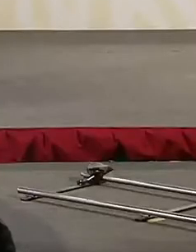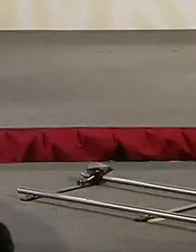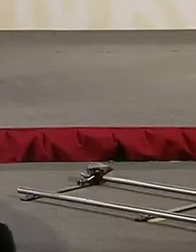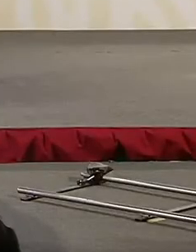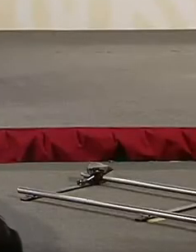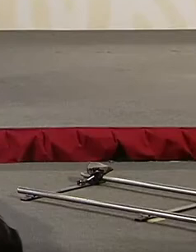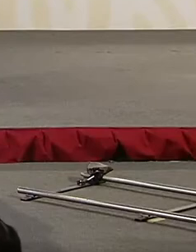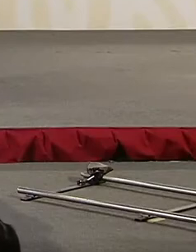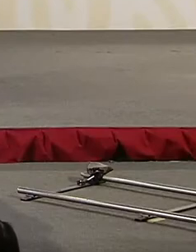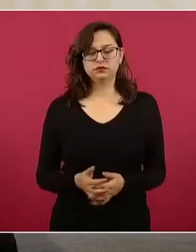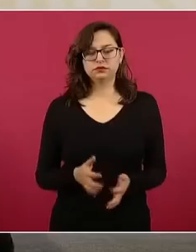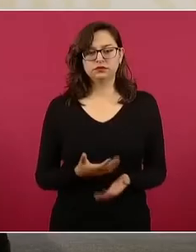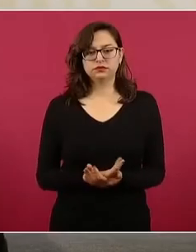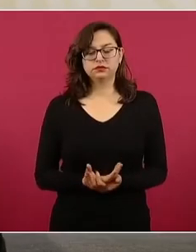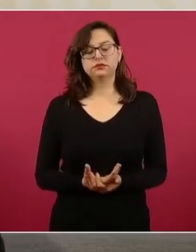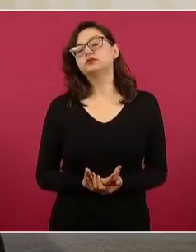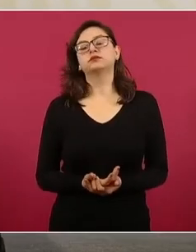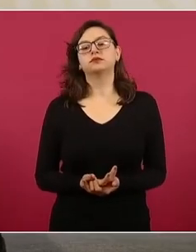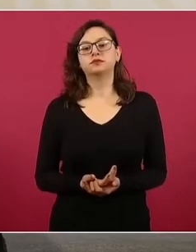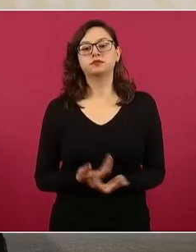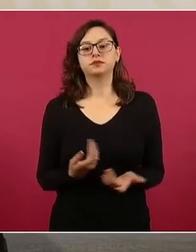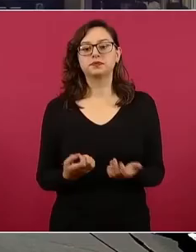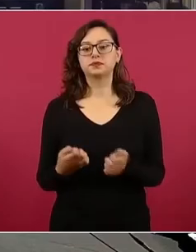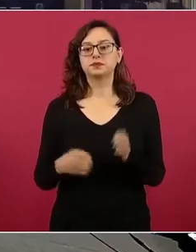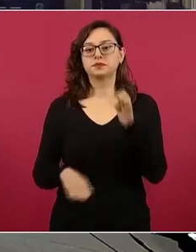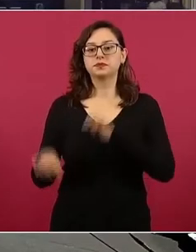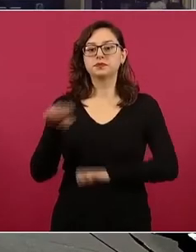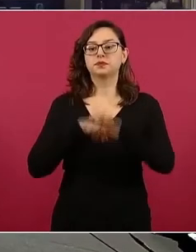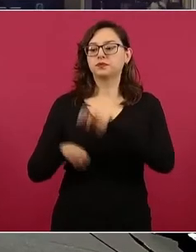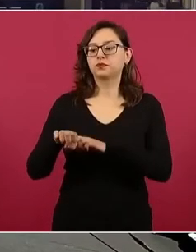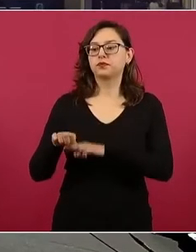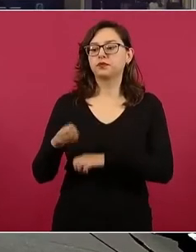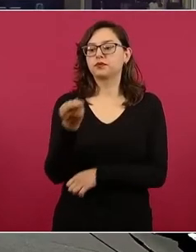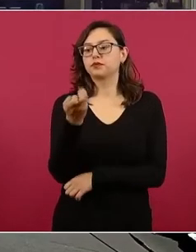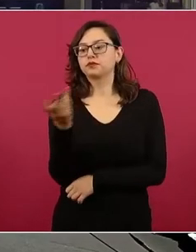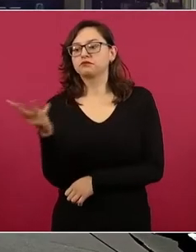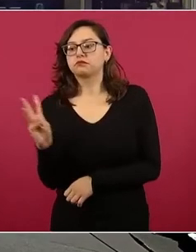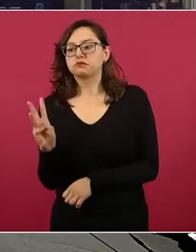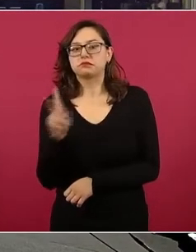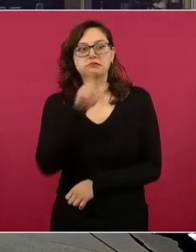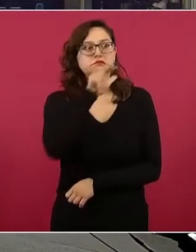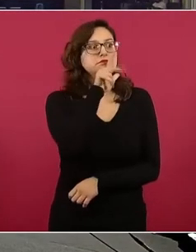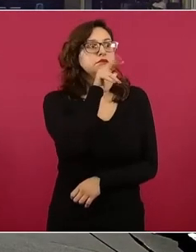Presidente, ¿qué preocupaciones le expresaron los empresarios en esta reunión? No,